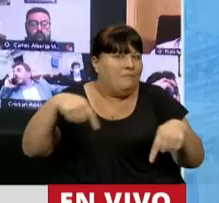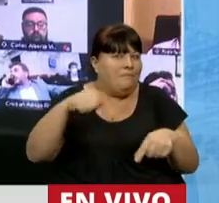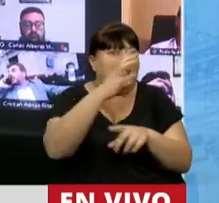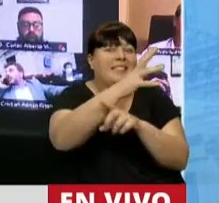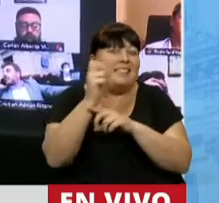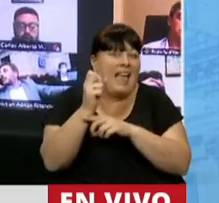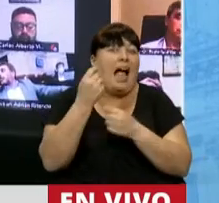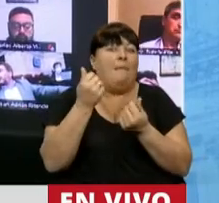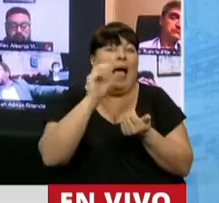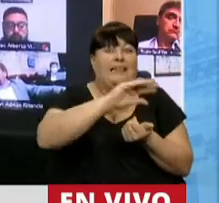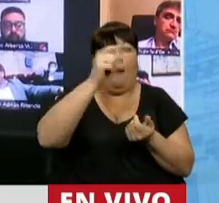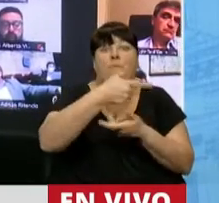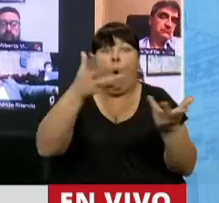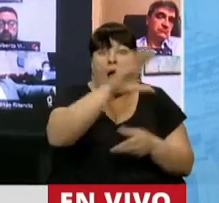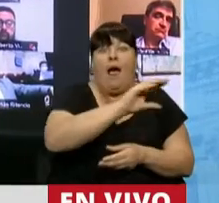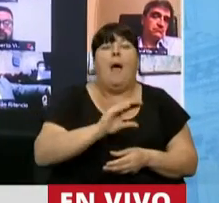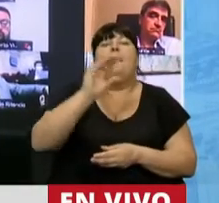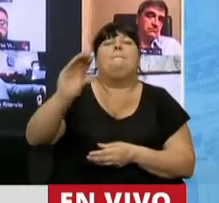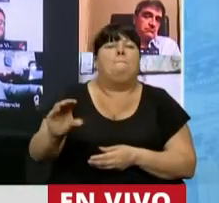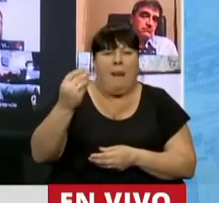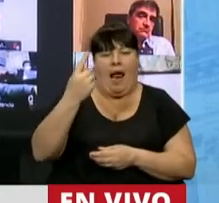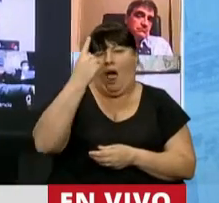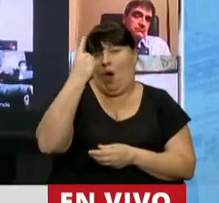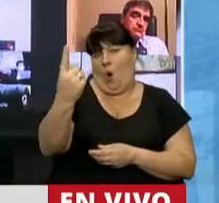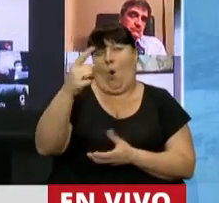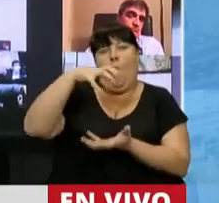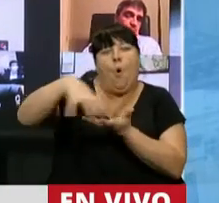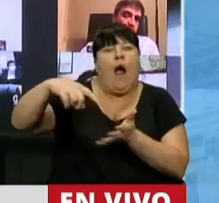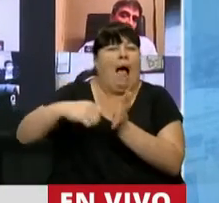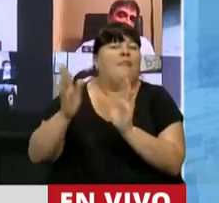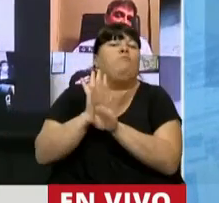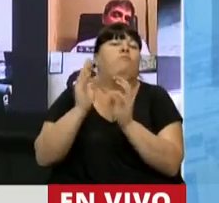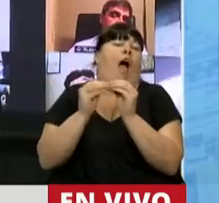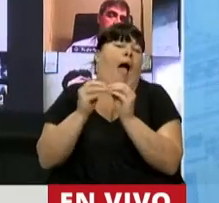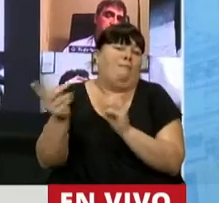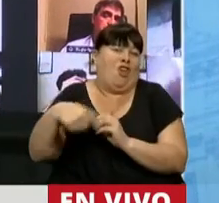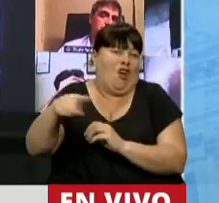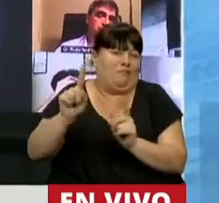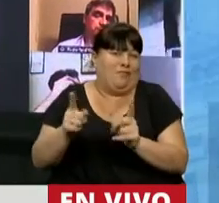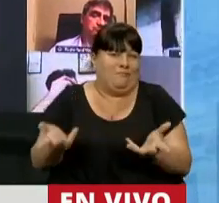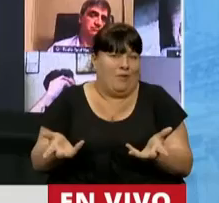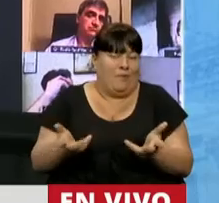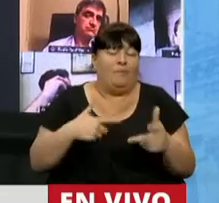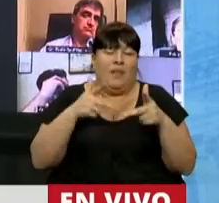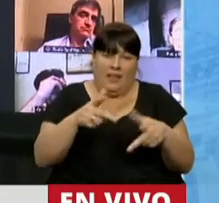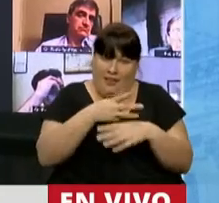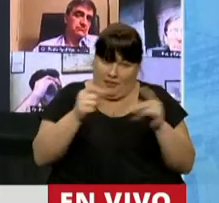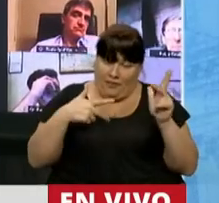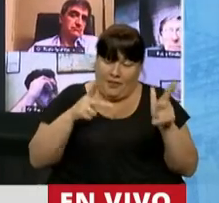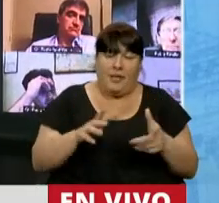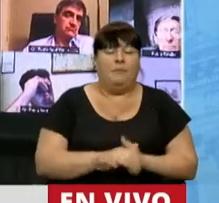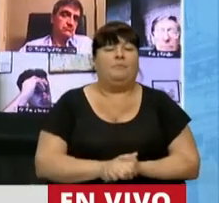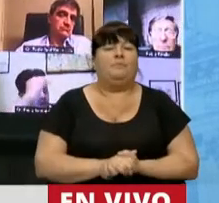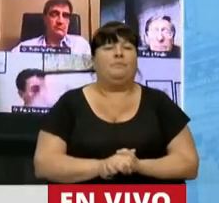se sacan del erario público para dárselo a una jurisdicción amiga. Dicho esto, quiero decirles